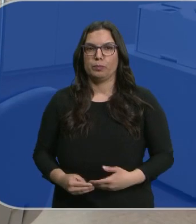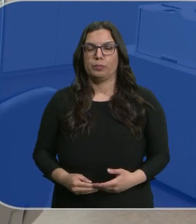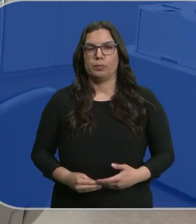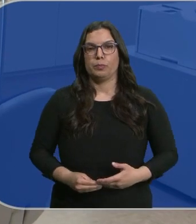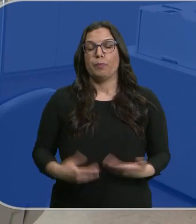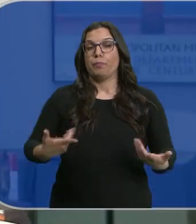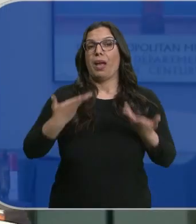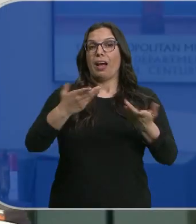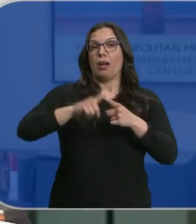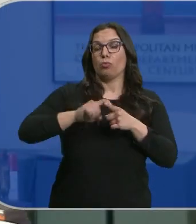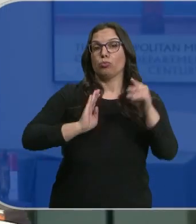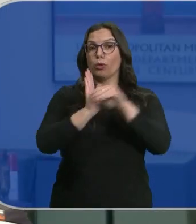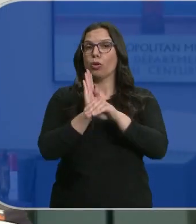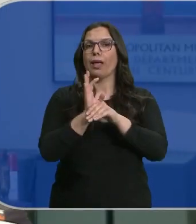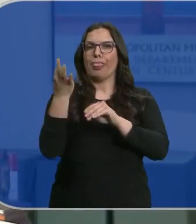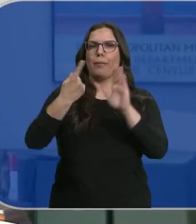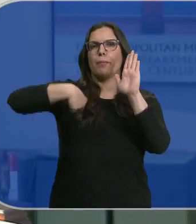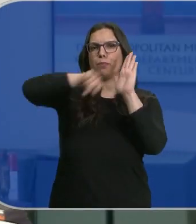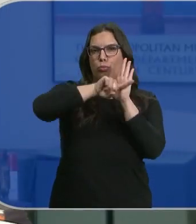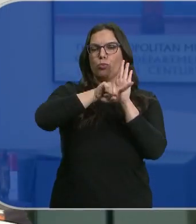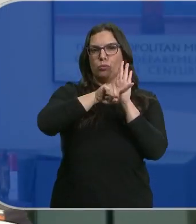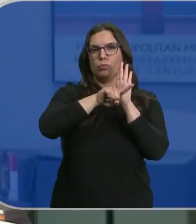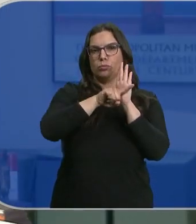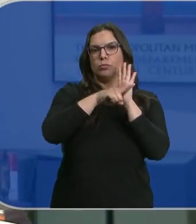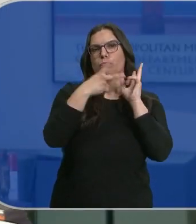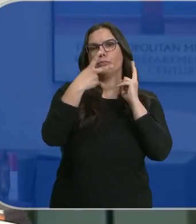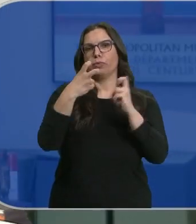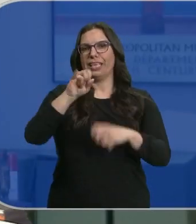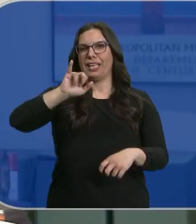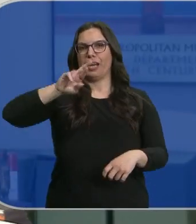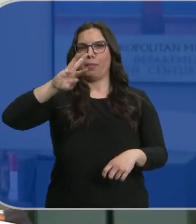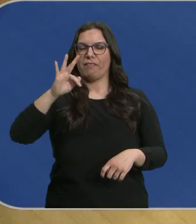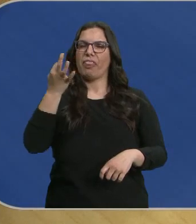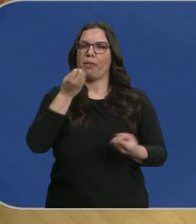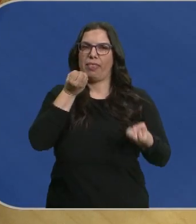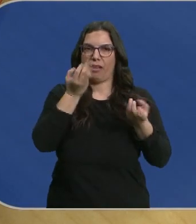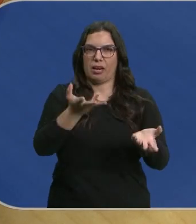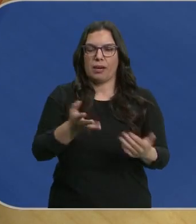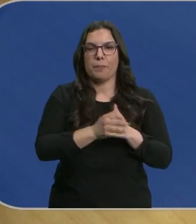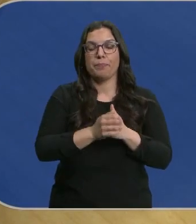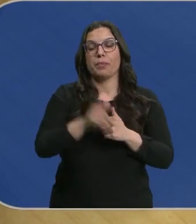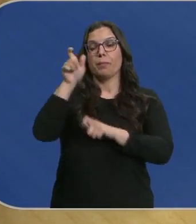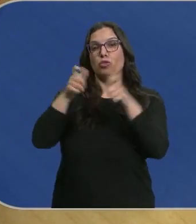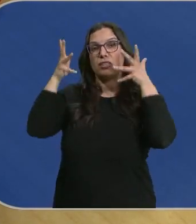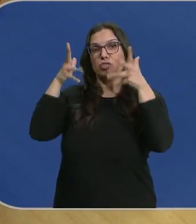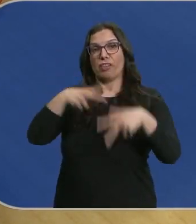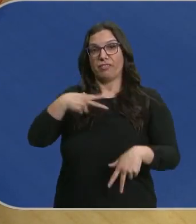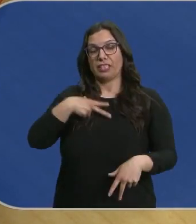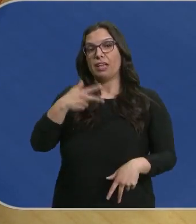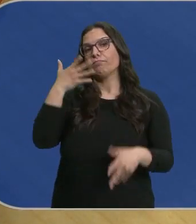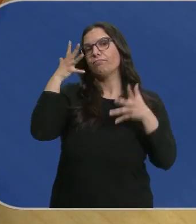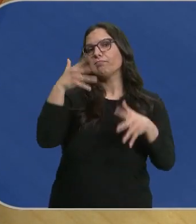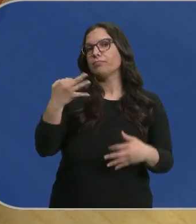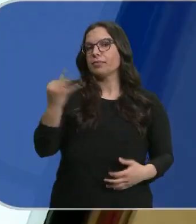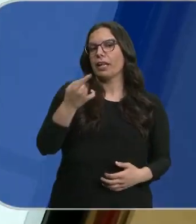de ayudas o subvenciones están sujetas al IRPF y por tanto hay que declararlas. Los asesores fiscales recomiendan al